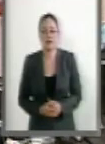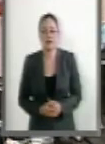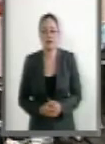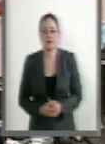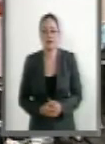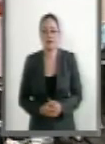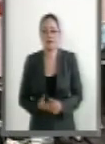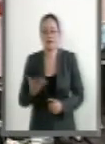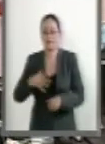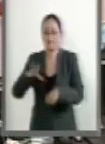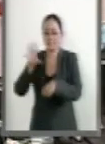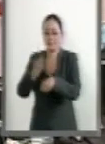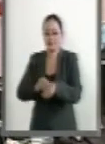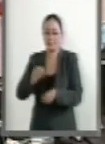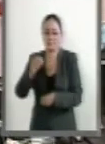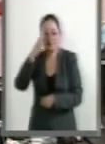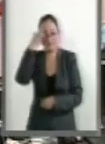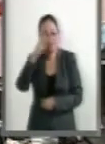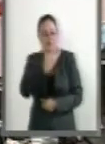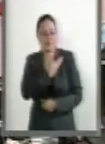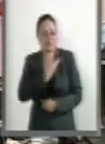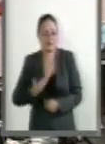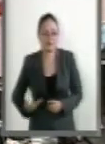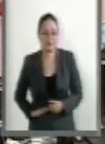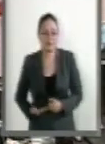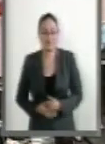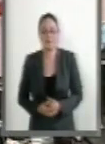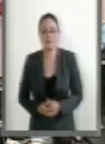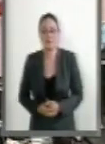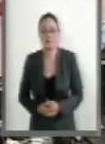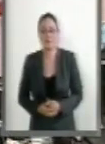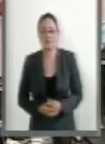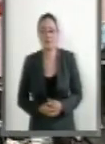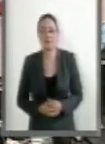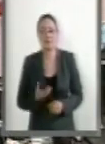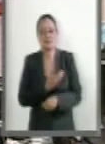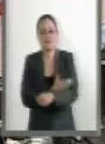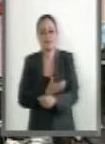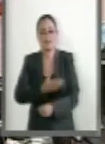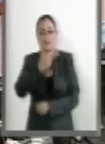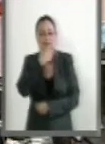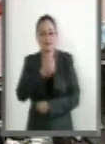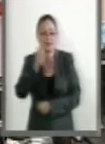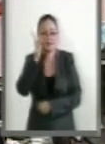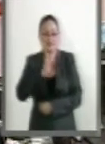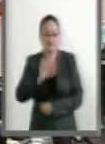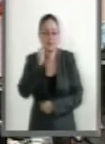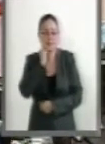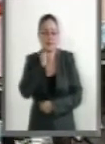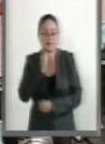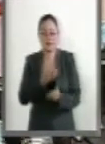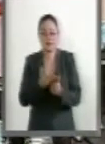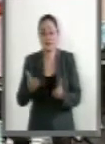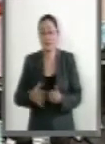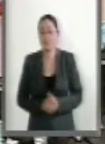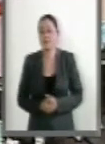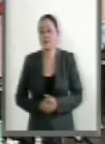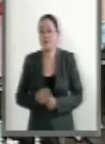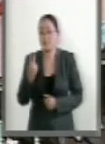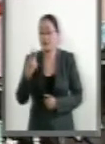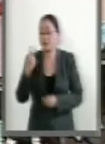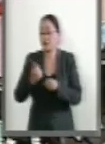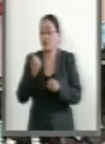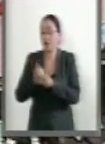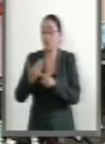Con su permiso, señora presidenta. Compañeras y compañeros senadores, desde hace más de 25